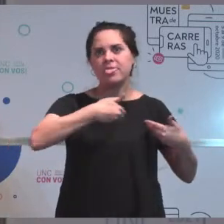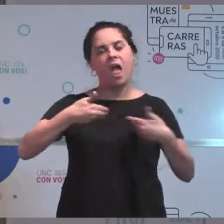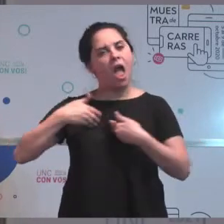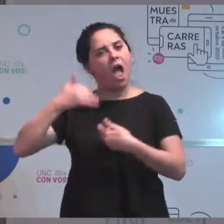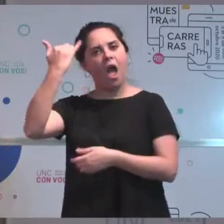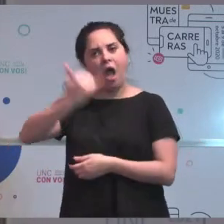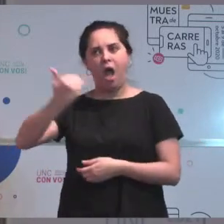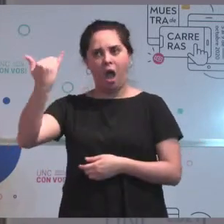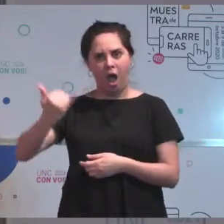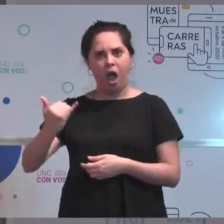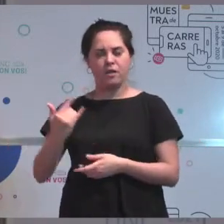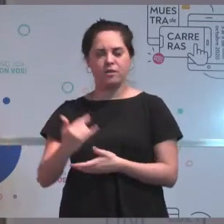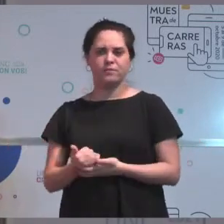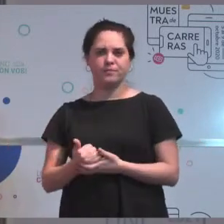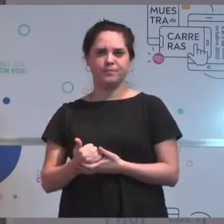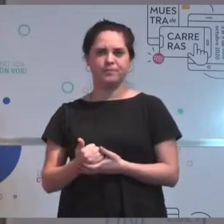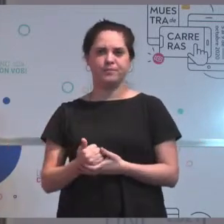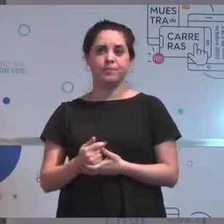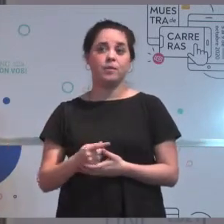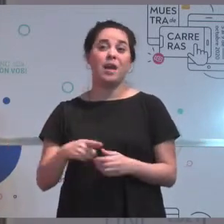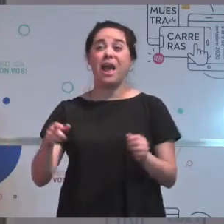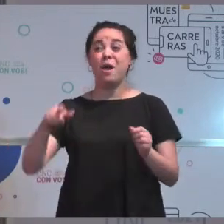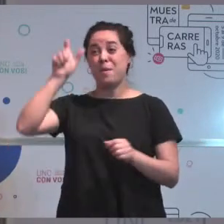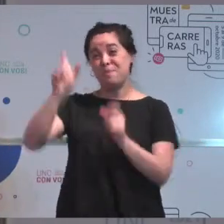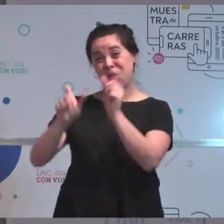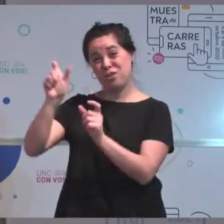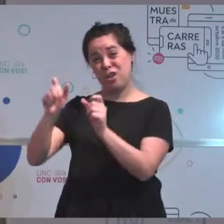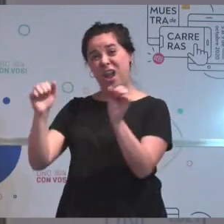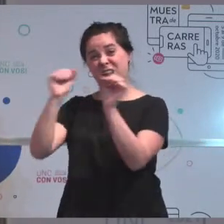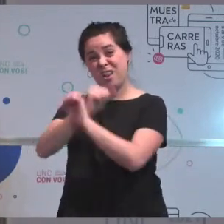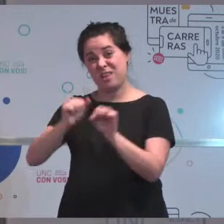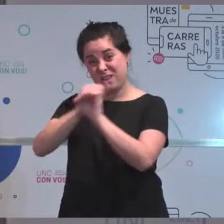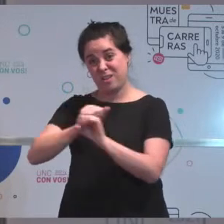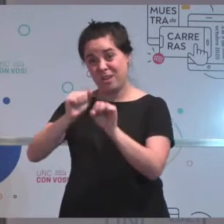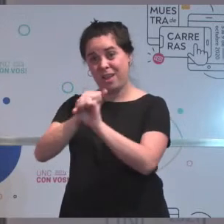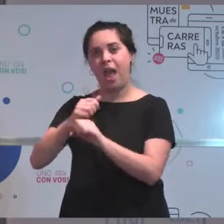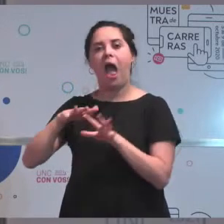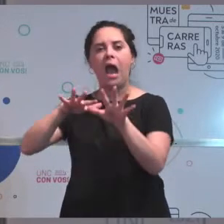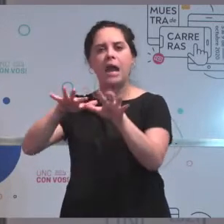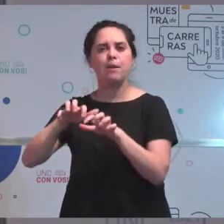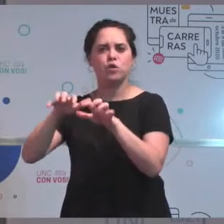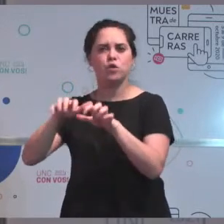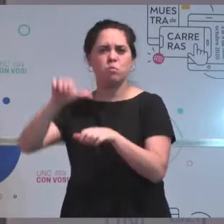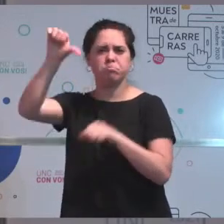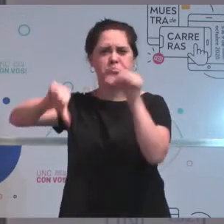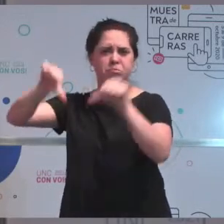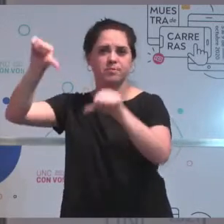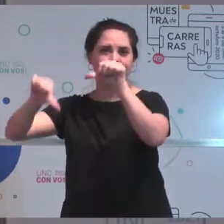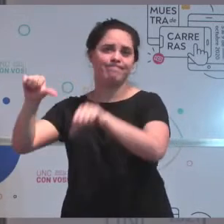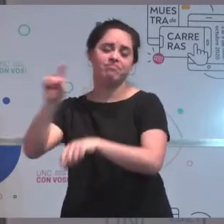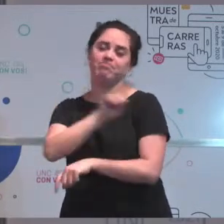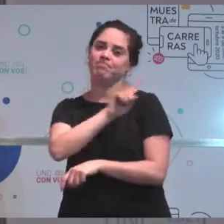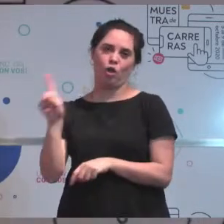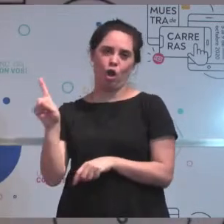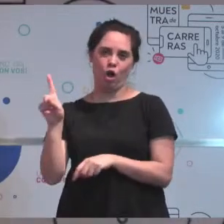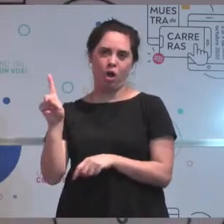recibido de agrimensura la está pasando mal en este momento. Y es una muy buena carrera desde esa perspectiva.